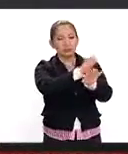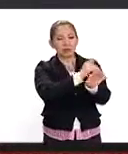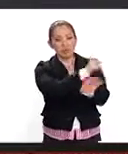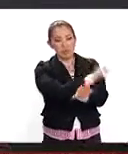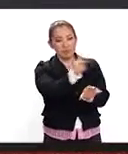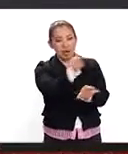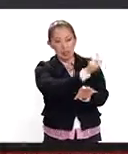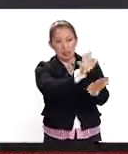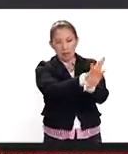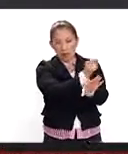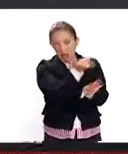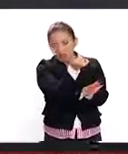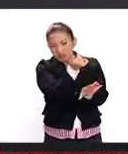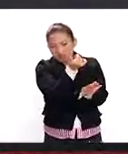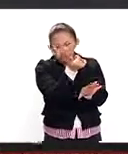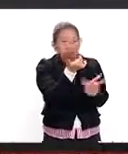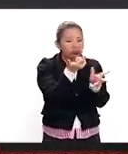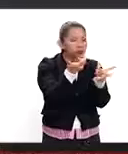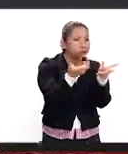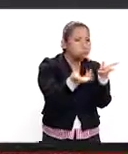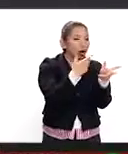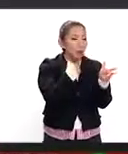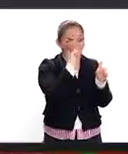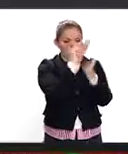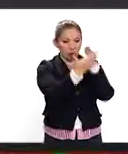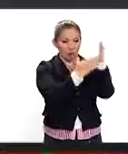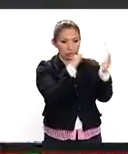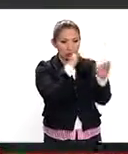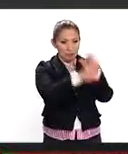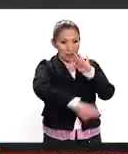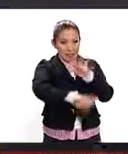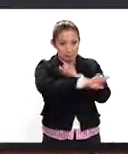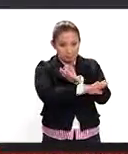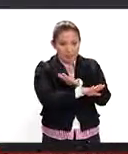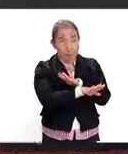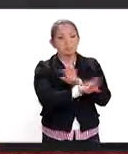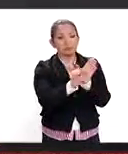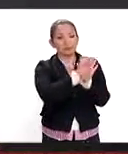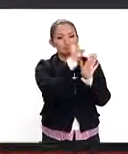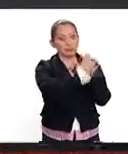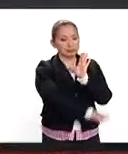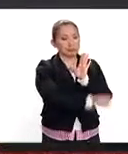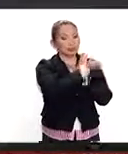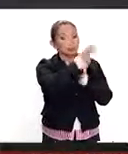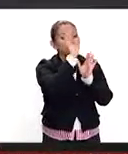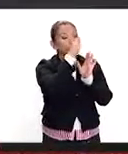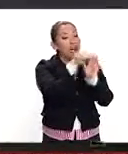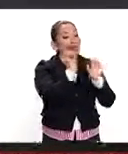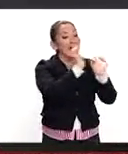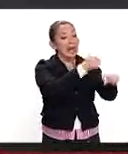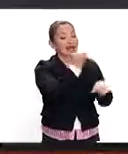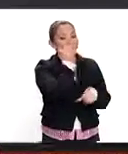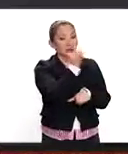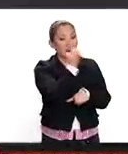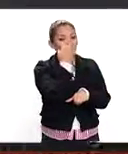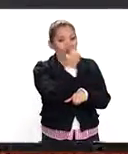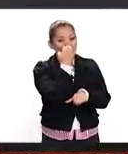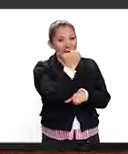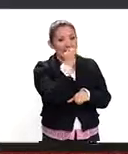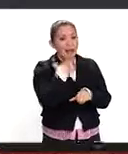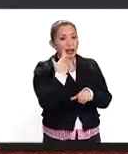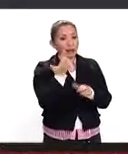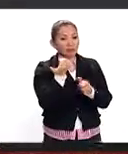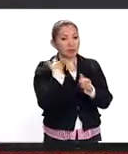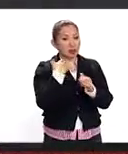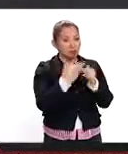similares, cambian con los estudios base, es decir, para ingresar a las escuelas, a la Heródica